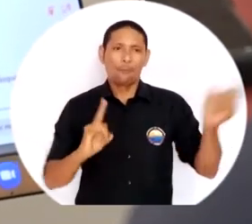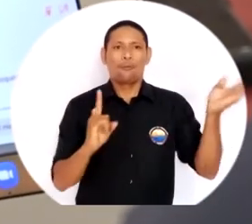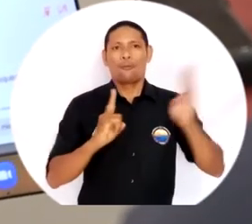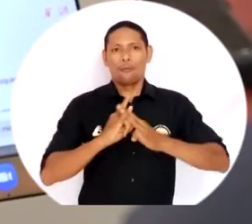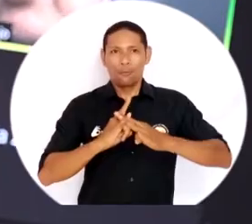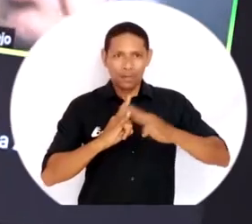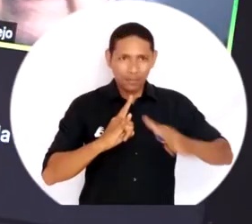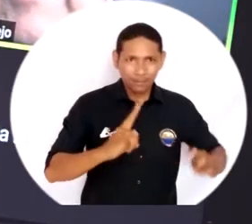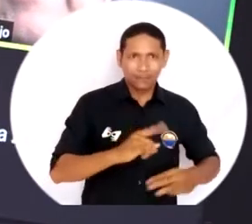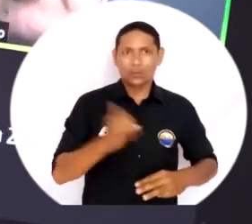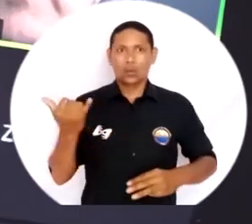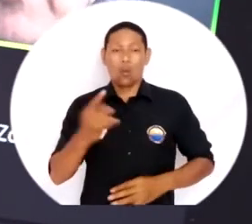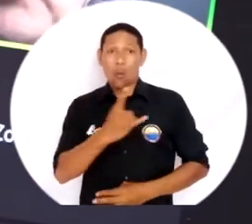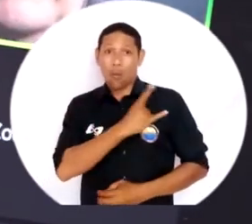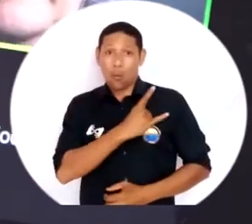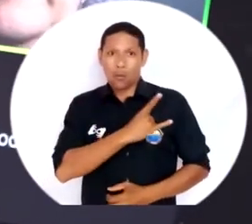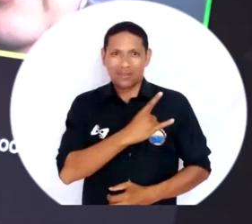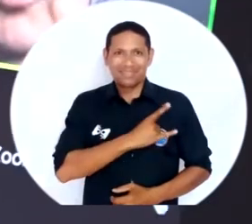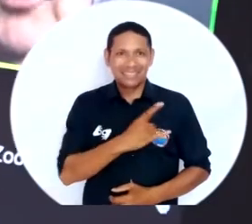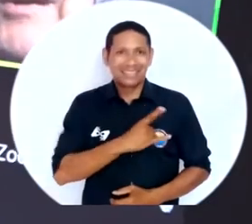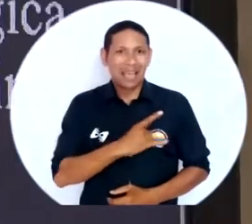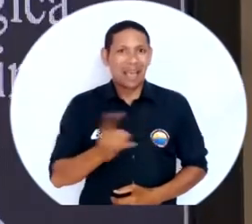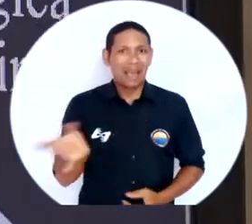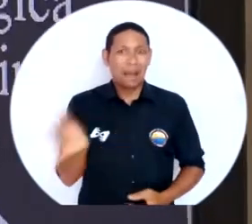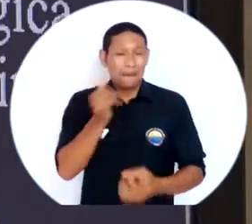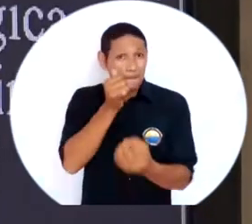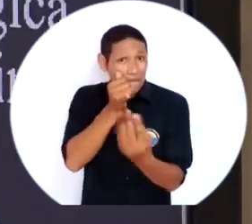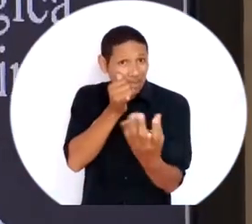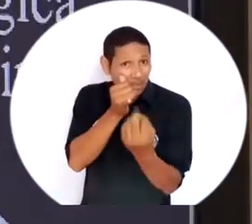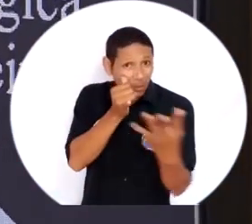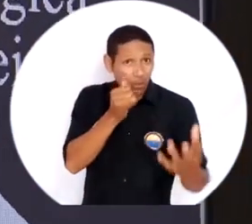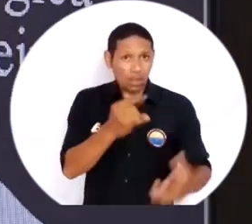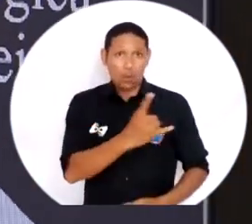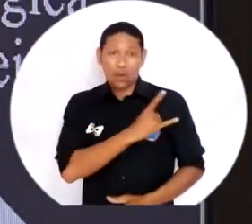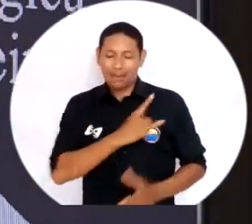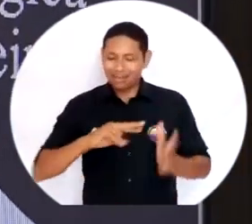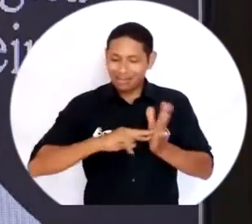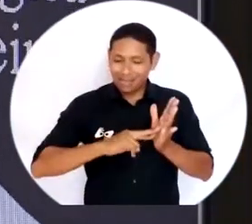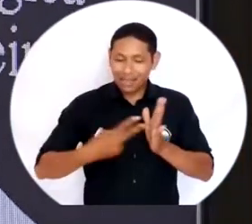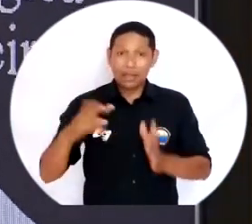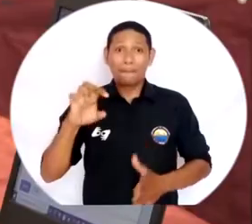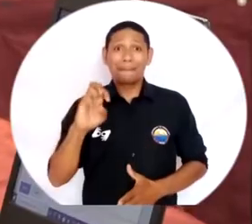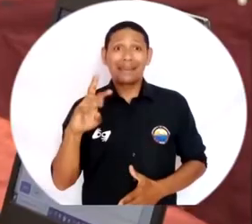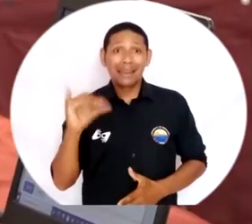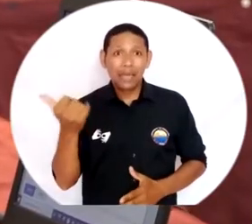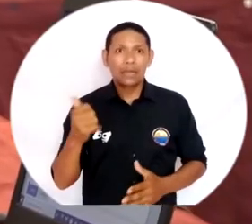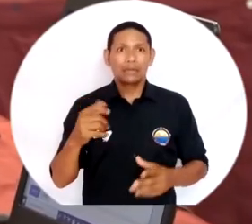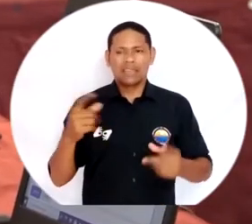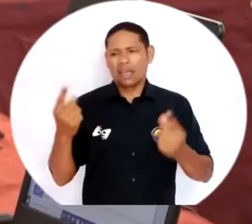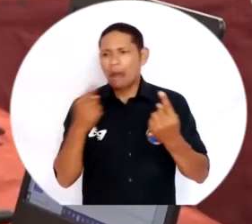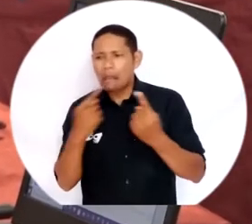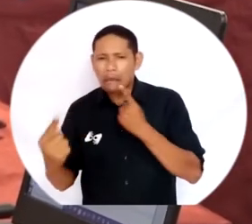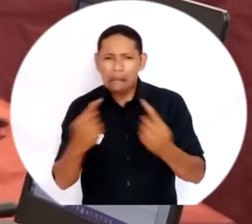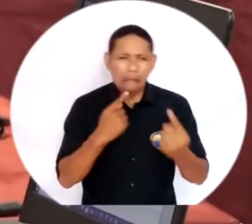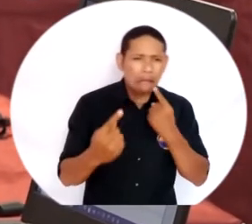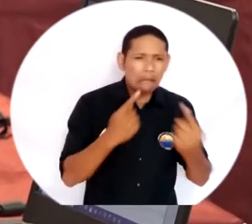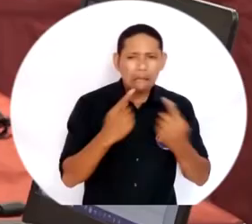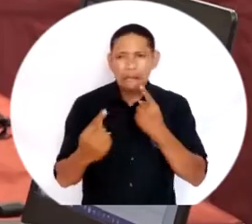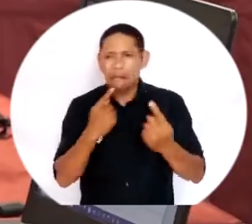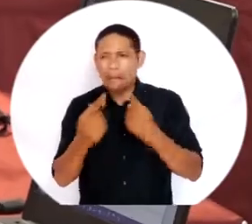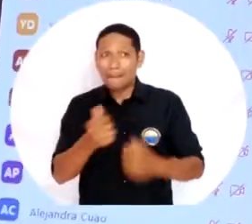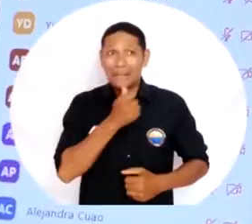la Universidad Pedagógica y Tecnológica de Colombia y la Universidad Tecnológica de Pereira, así como espacios de diálogo privados con